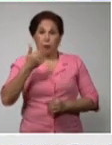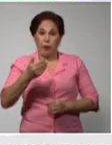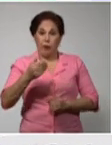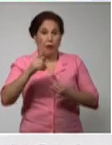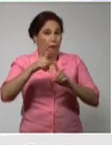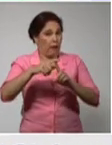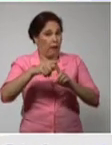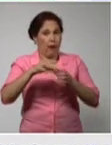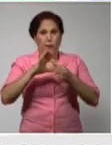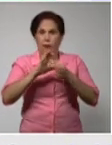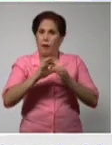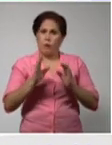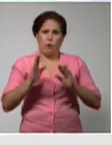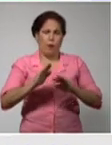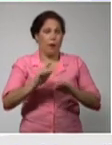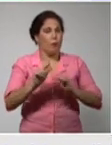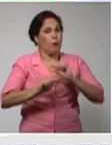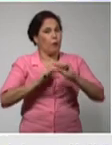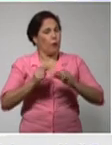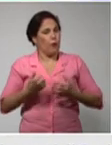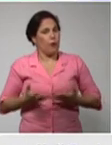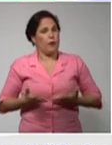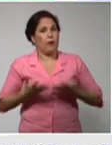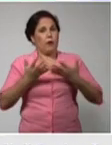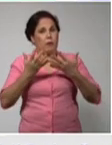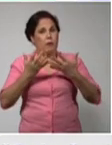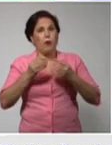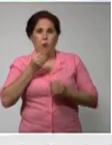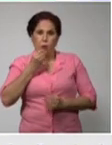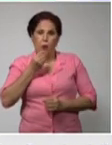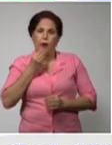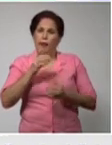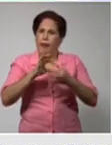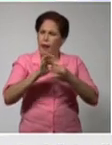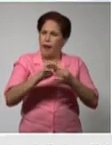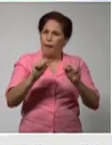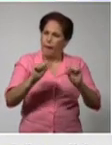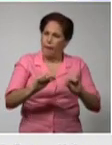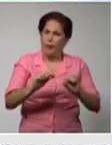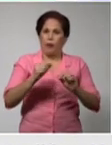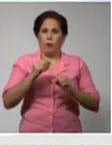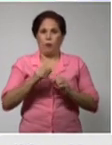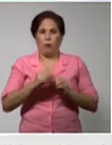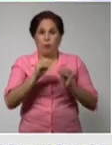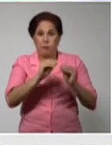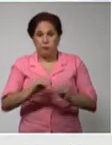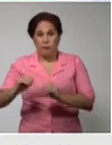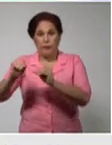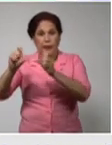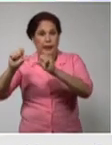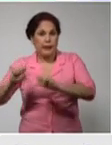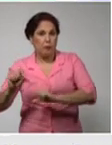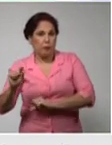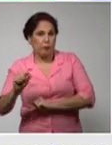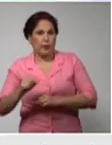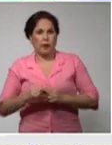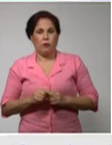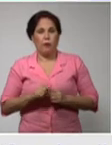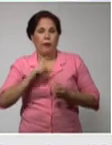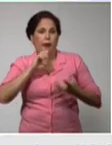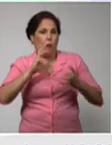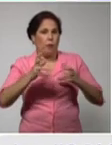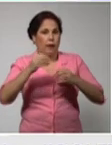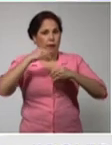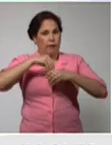posibilidad de recuperarte a la posibilidad de agravarte de pasar al estado de crítico de complicarte y